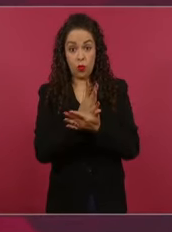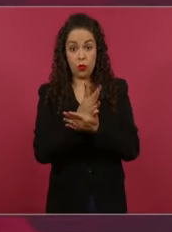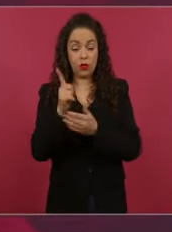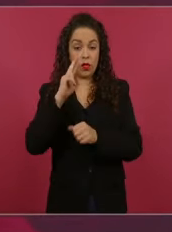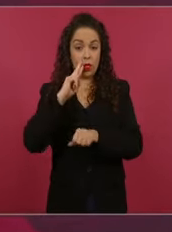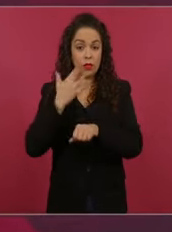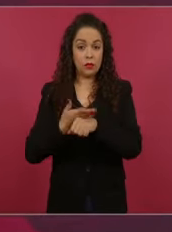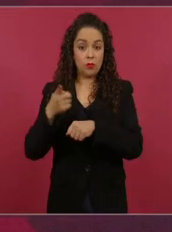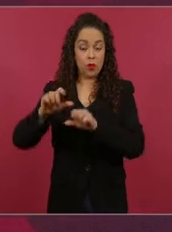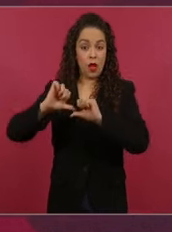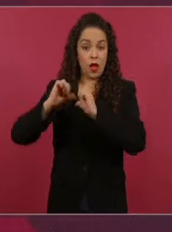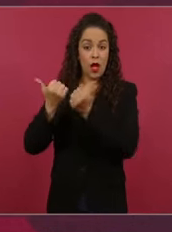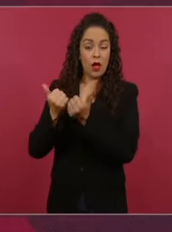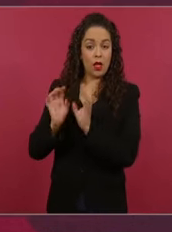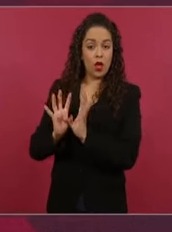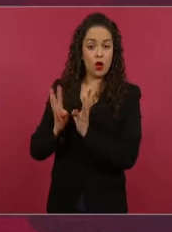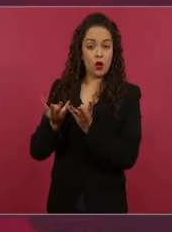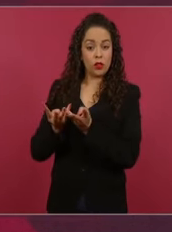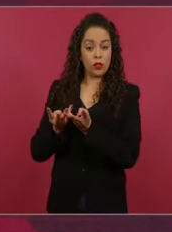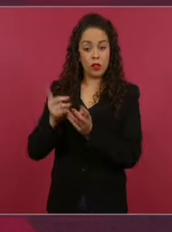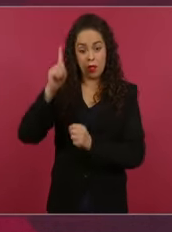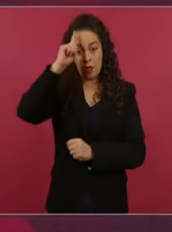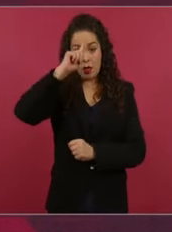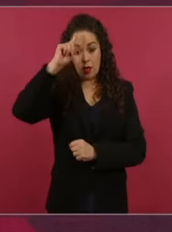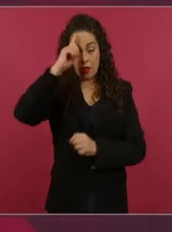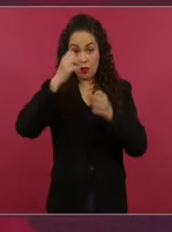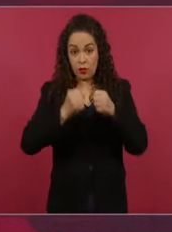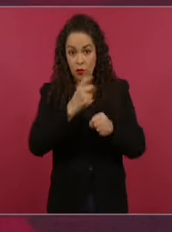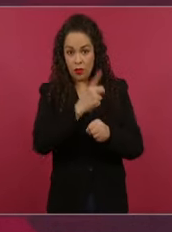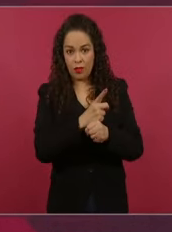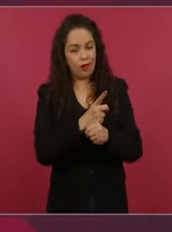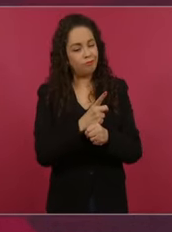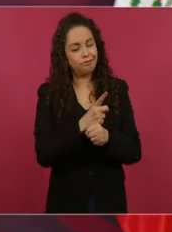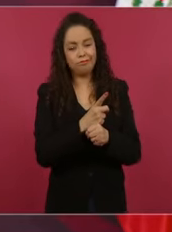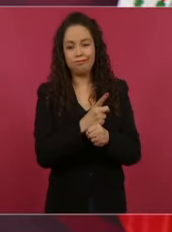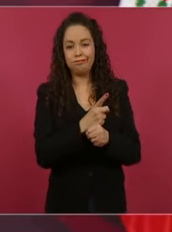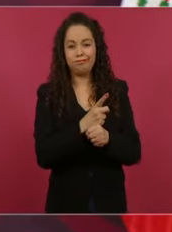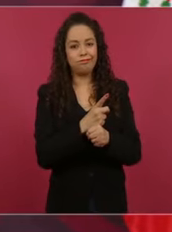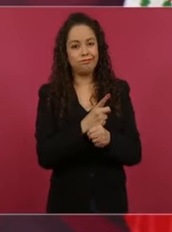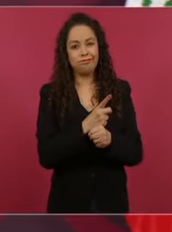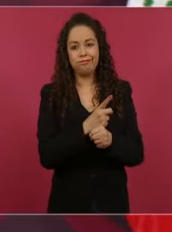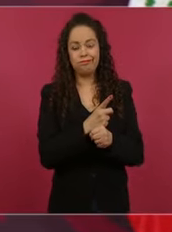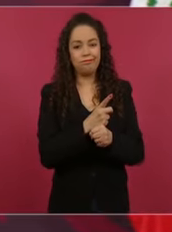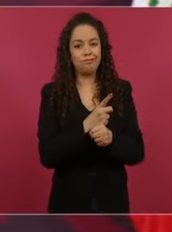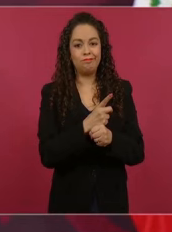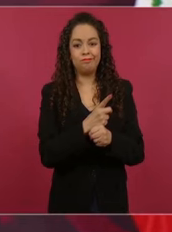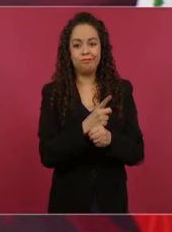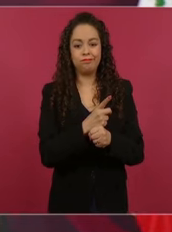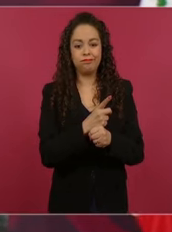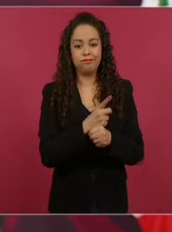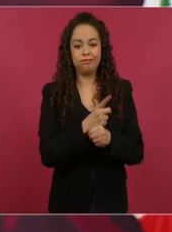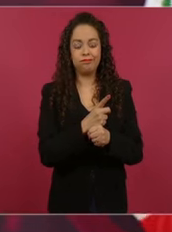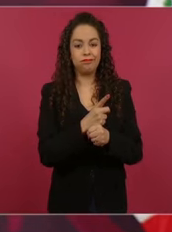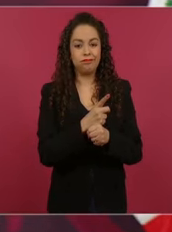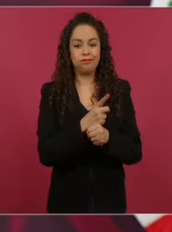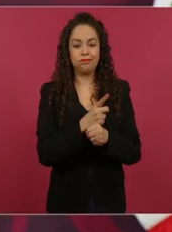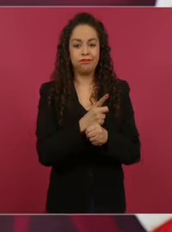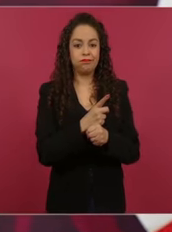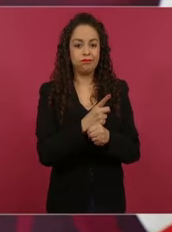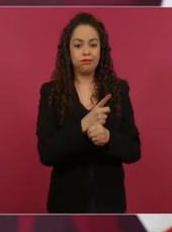estamos viendo que no apuestan